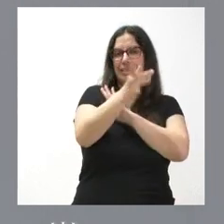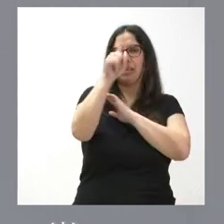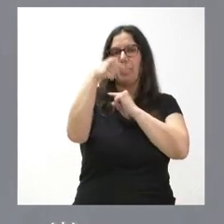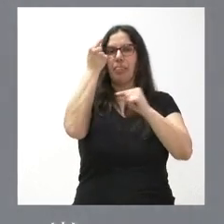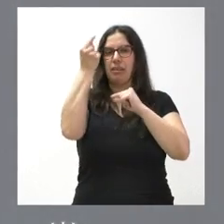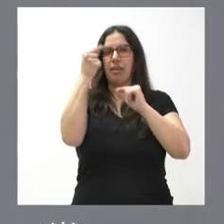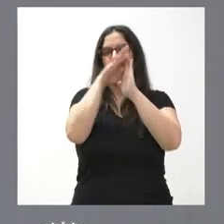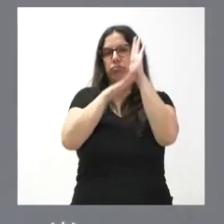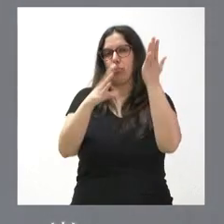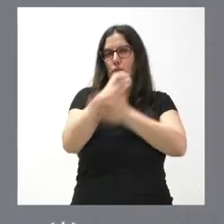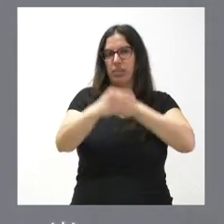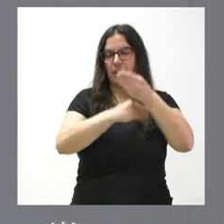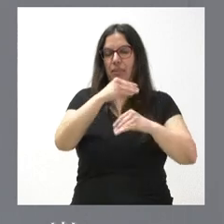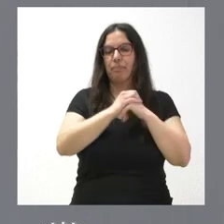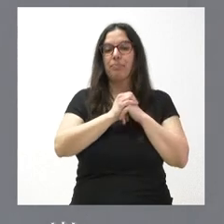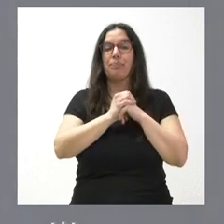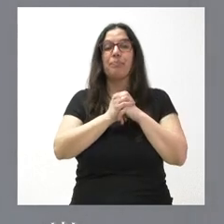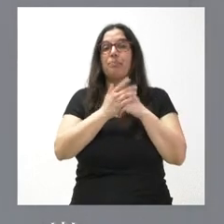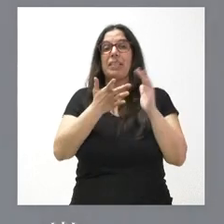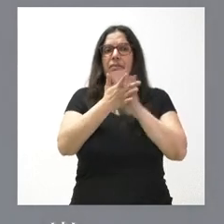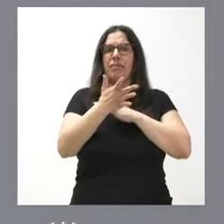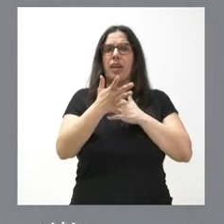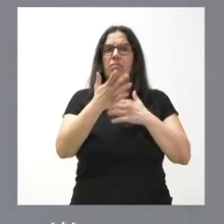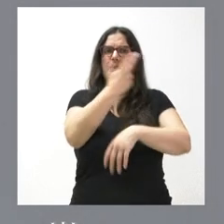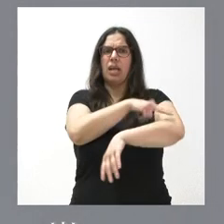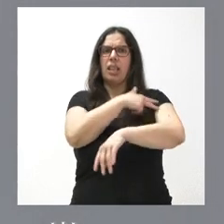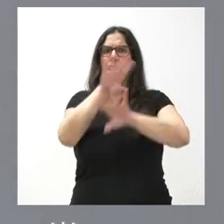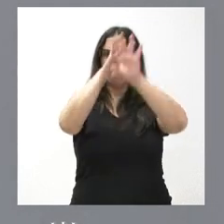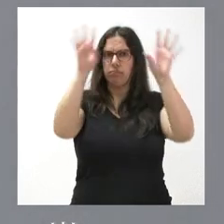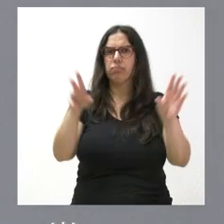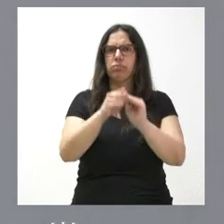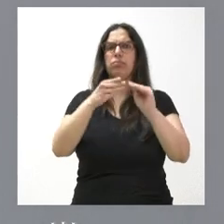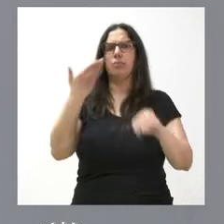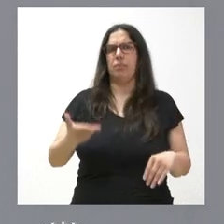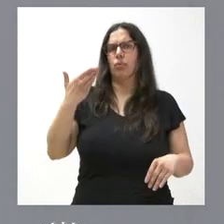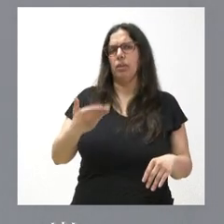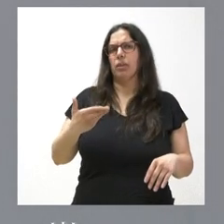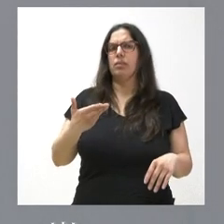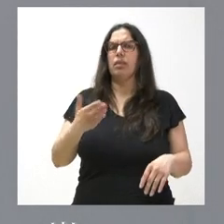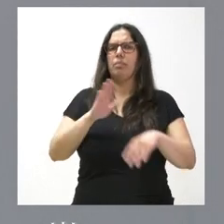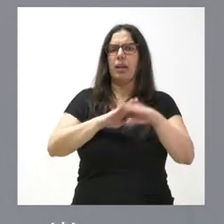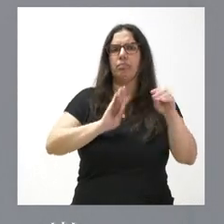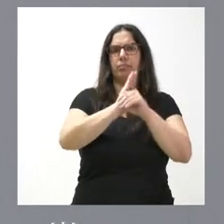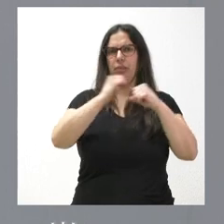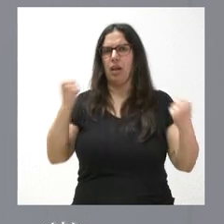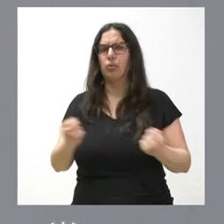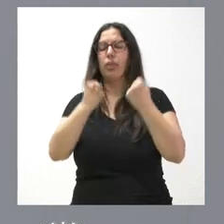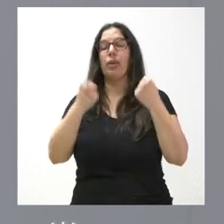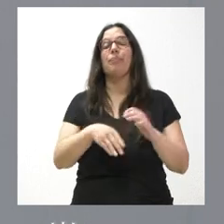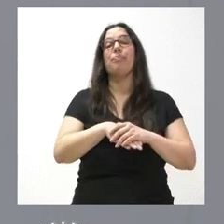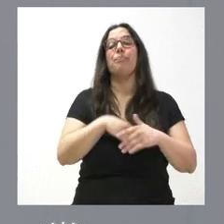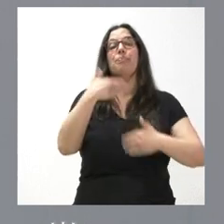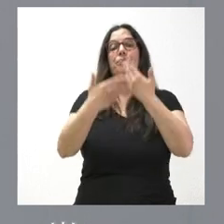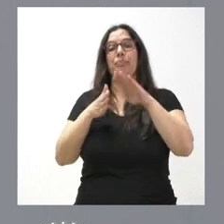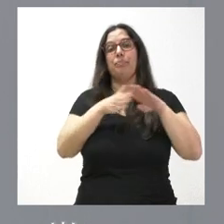las actuaciones. Por tanto, un paquete muy relevante de actuaciones e inversiones en materia sanitaria. Si seguimos avanzando y